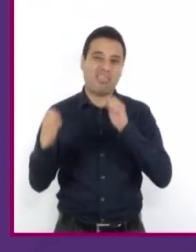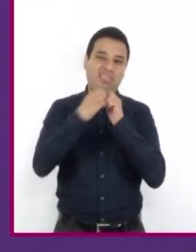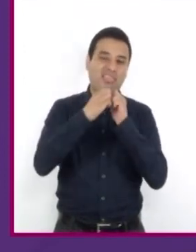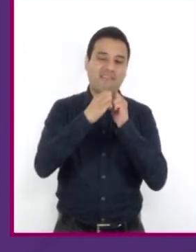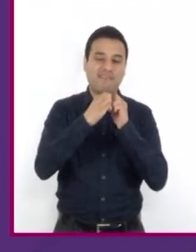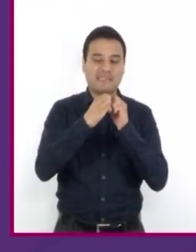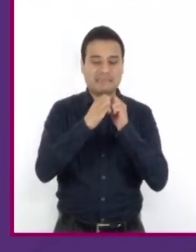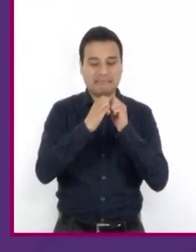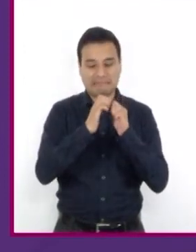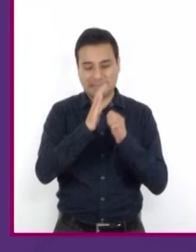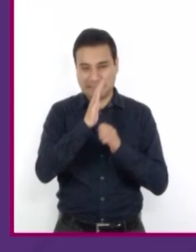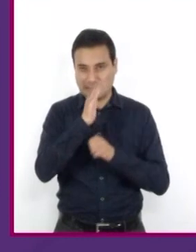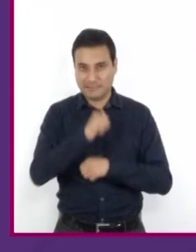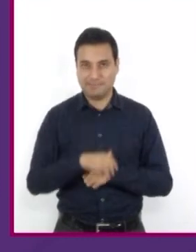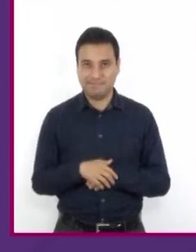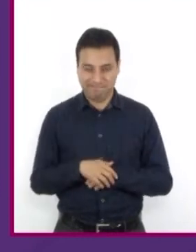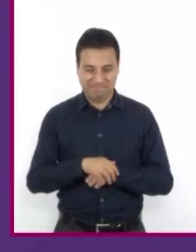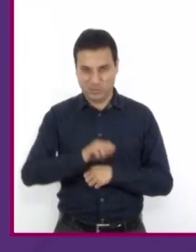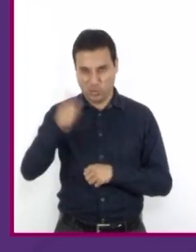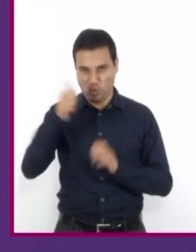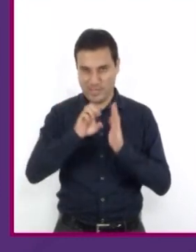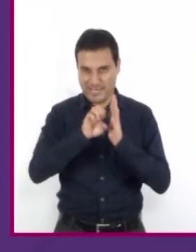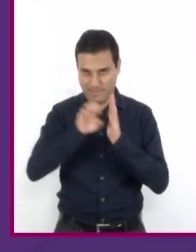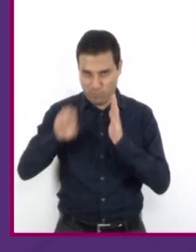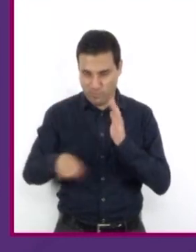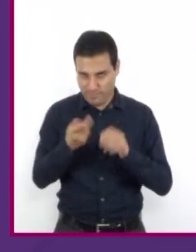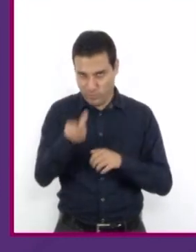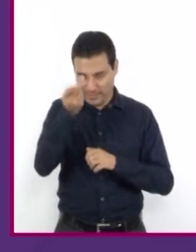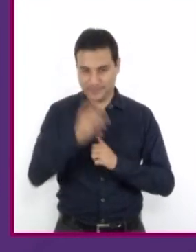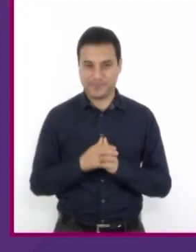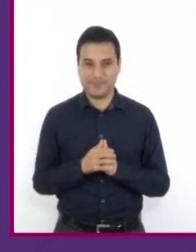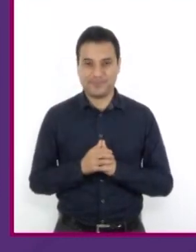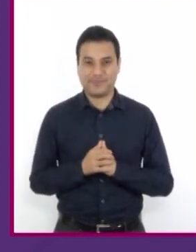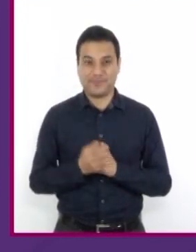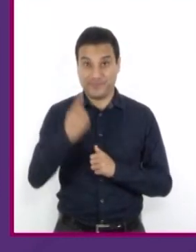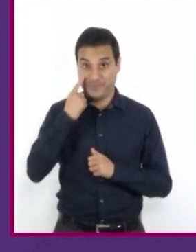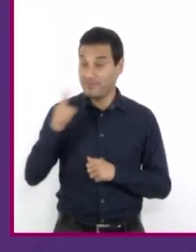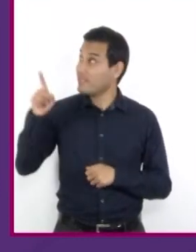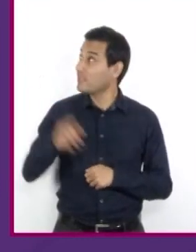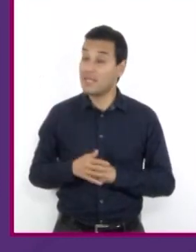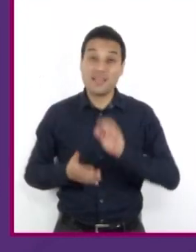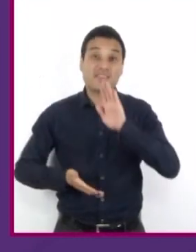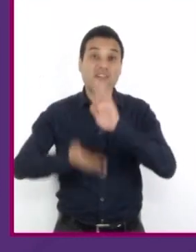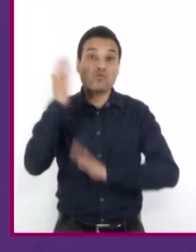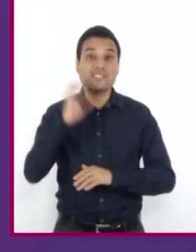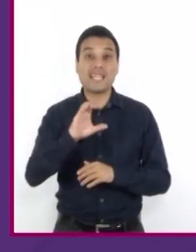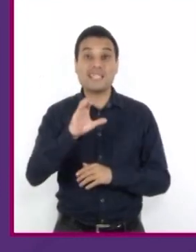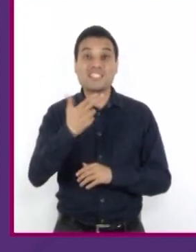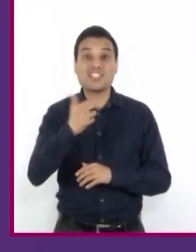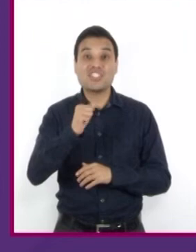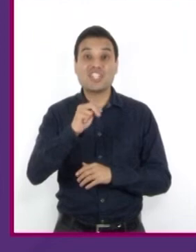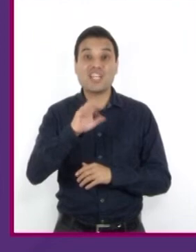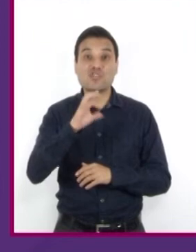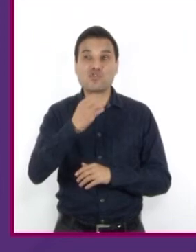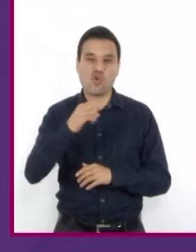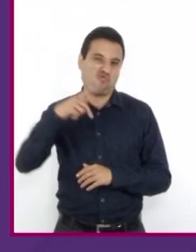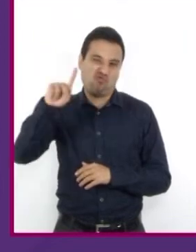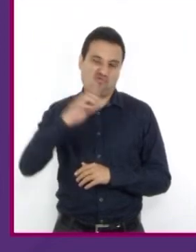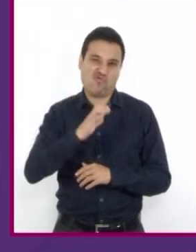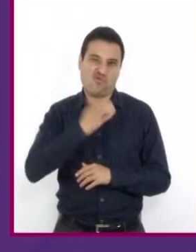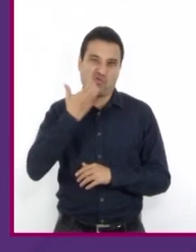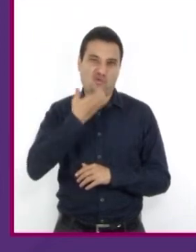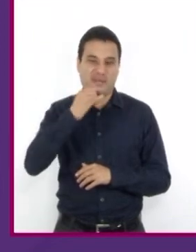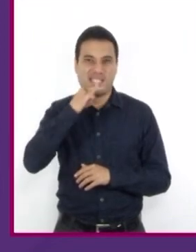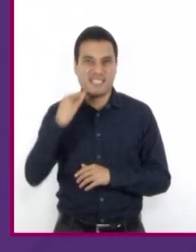engañaste! Vamos a la siguiente. La expresión, te fuiste al chancho, es usada en Chile. En